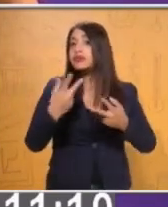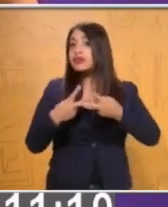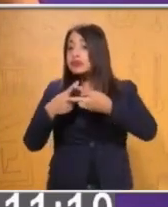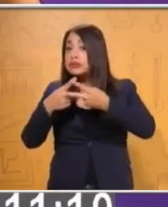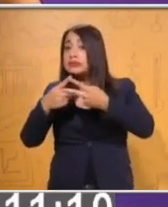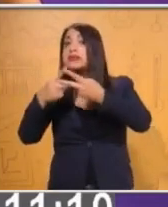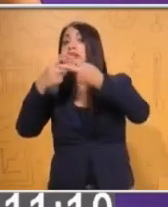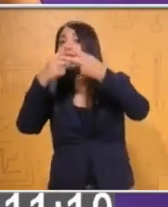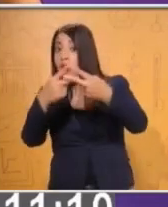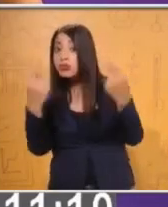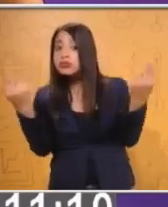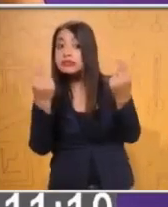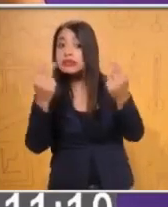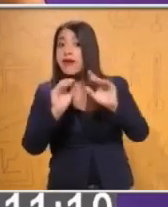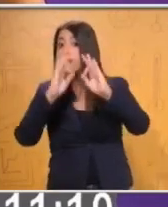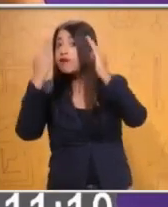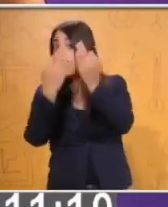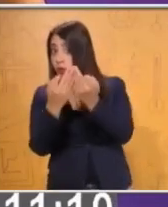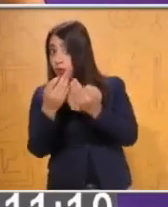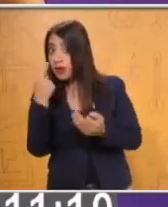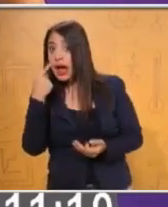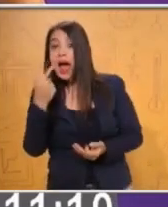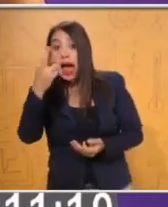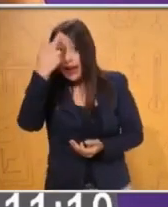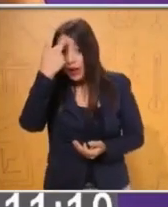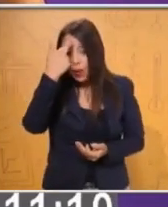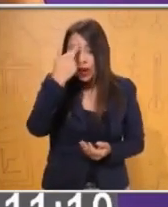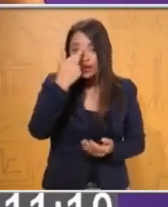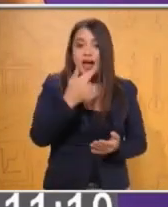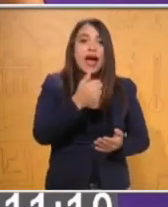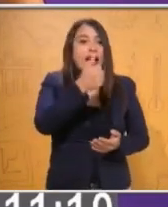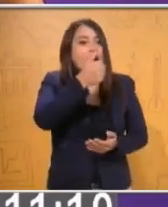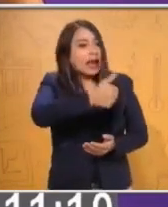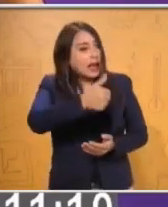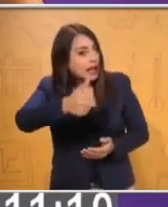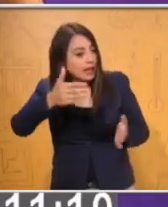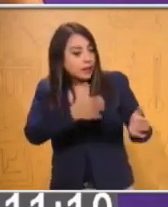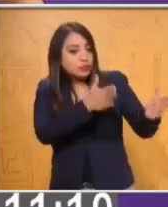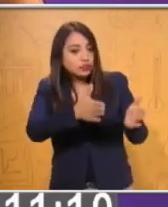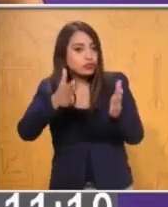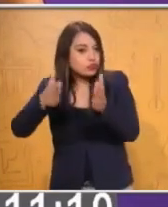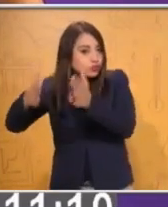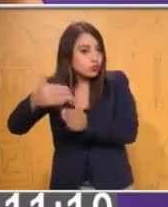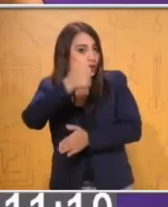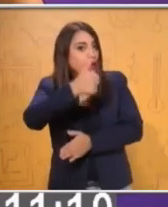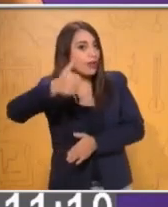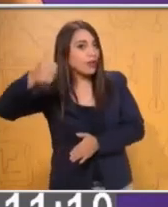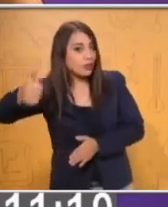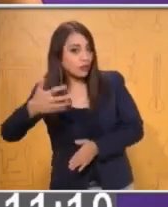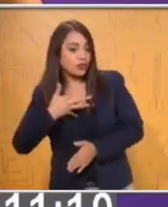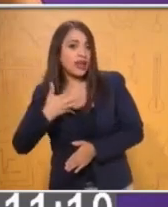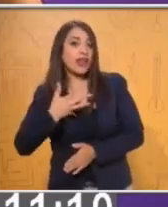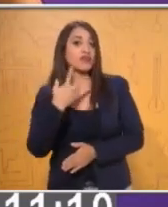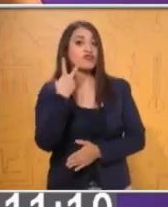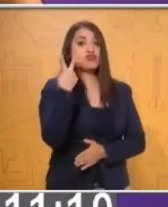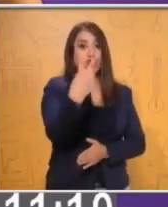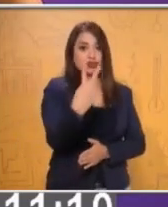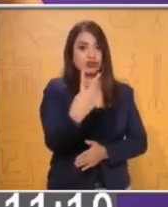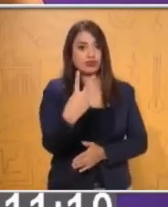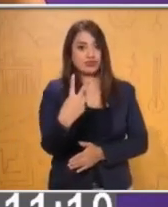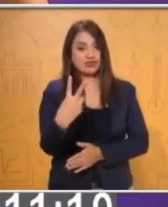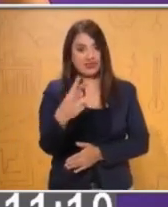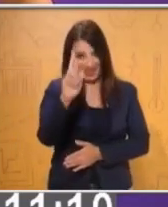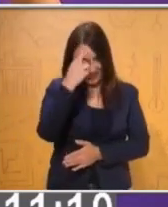figura. Recuerda que cada triángulo tiene dos triangulitos en el interior. ¿Sí? ¿Ok? Recuerda la figura inicial.